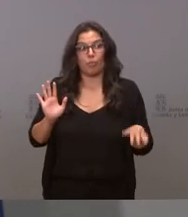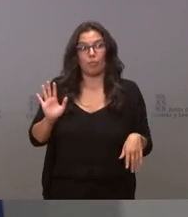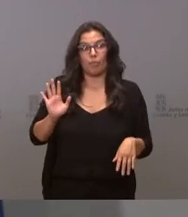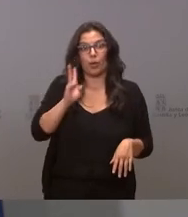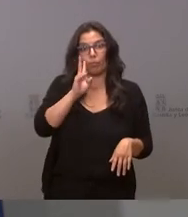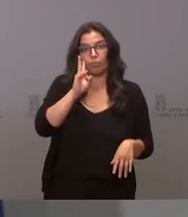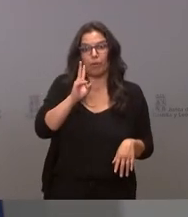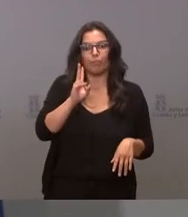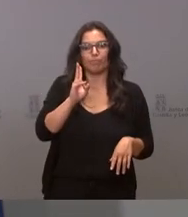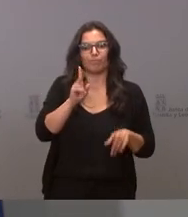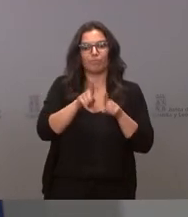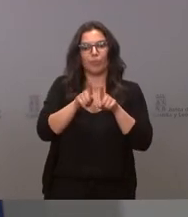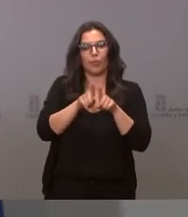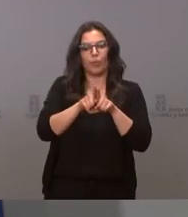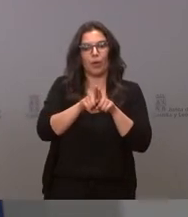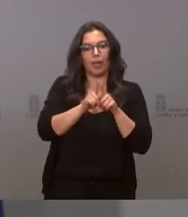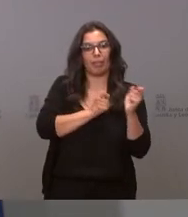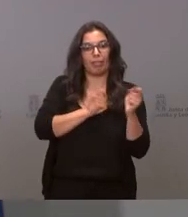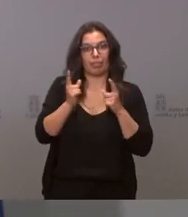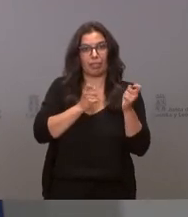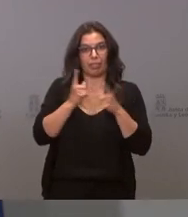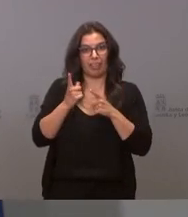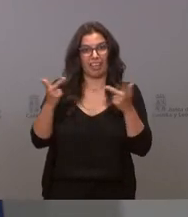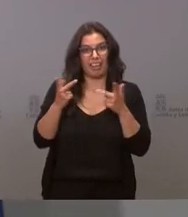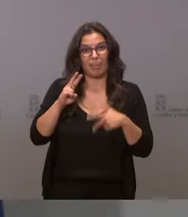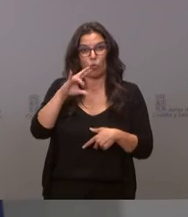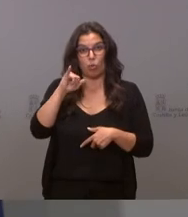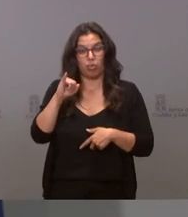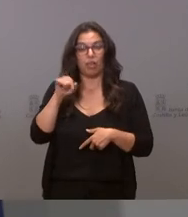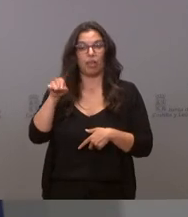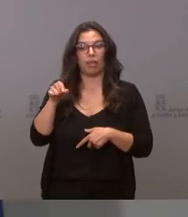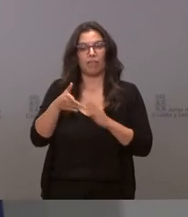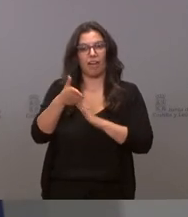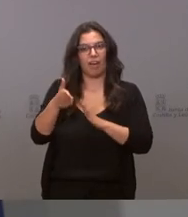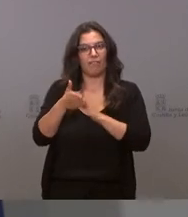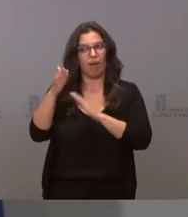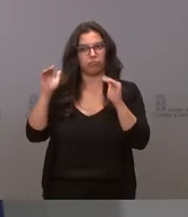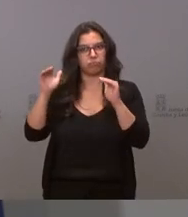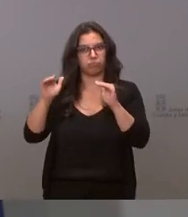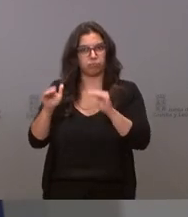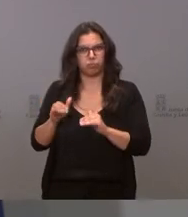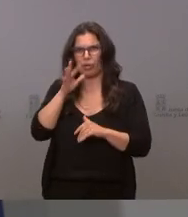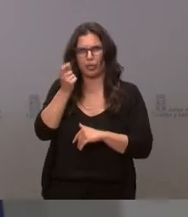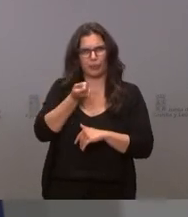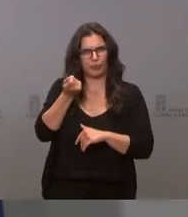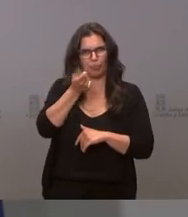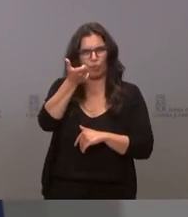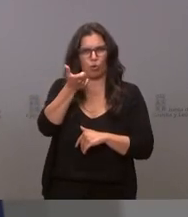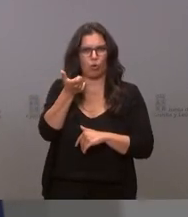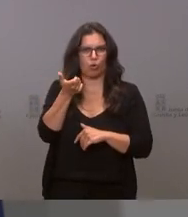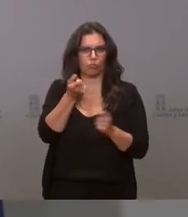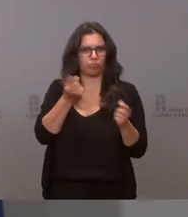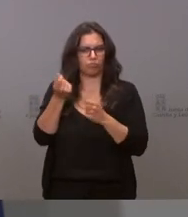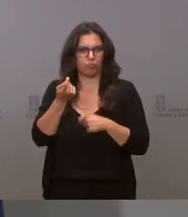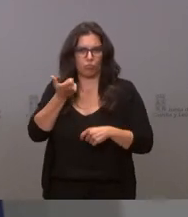vemos es que la tendencia de ingreso en las UCI es muy baja en este momento estamos teniendo muy poquitos